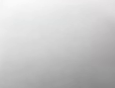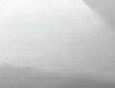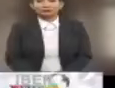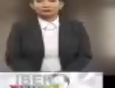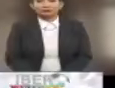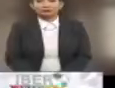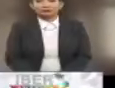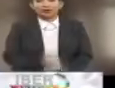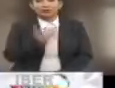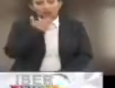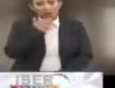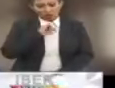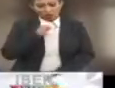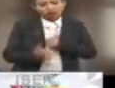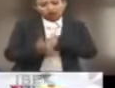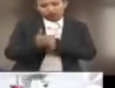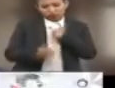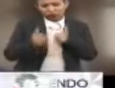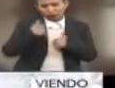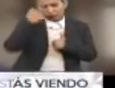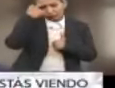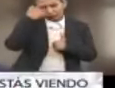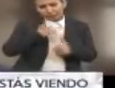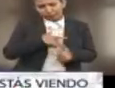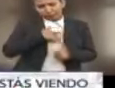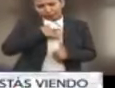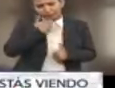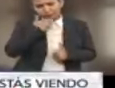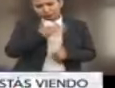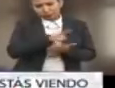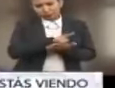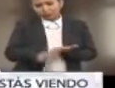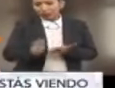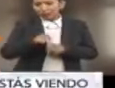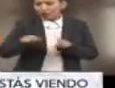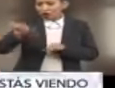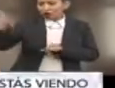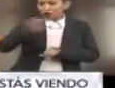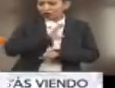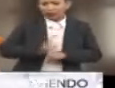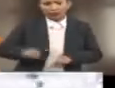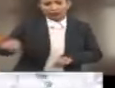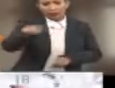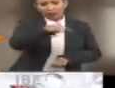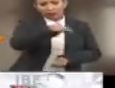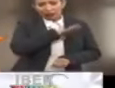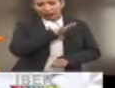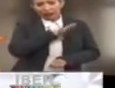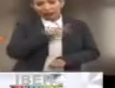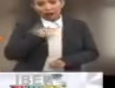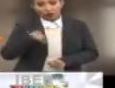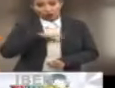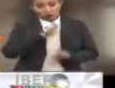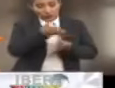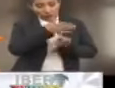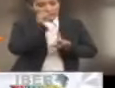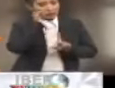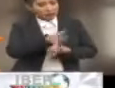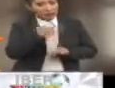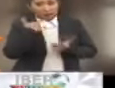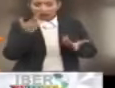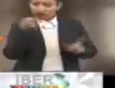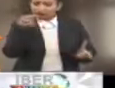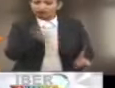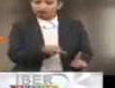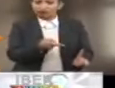Dio una buena pelea y tengo la conciencia limpia. Soy diferente de los otros candidatos que están ahí. Nuestra bandera siempre fue el